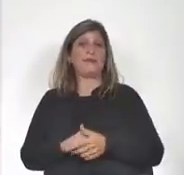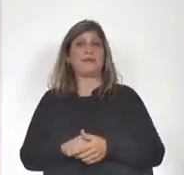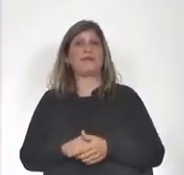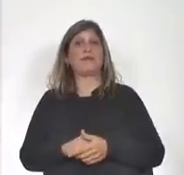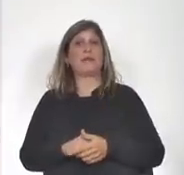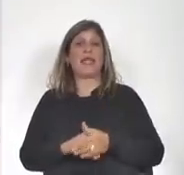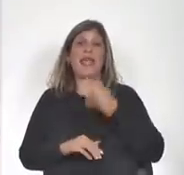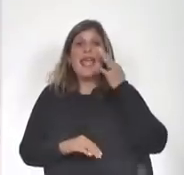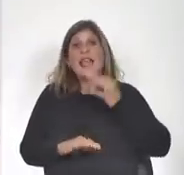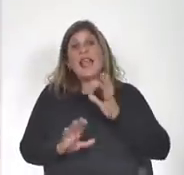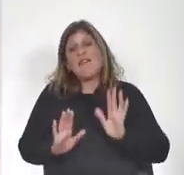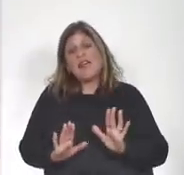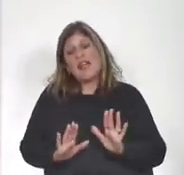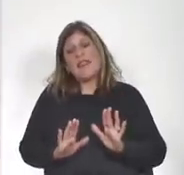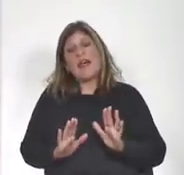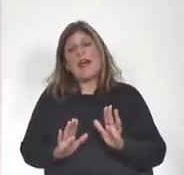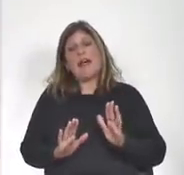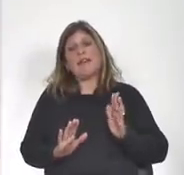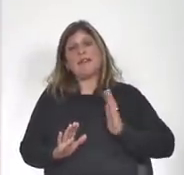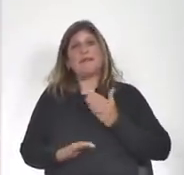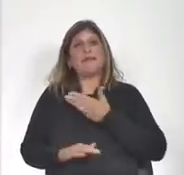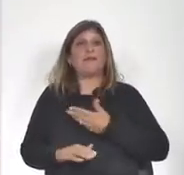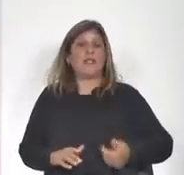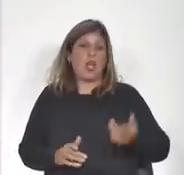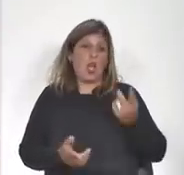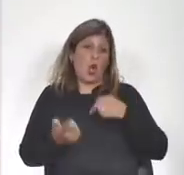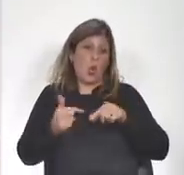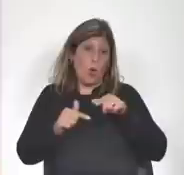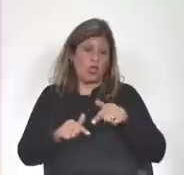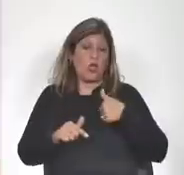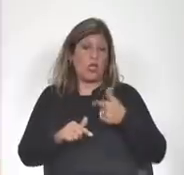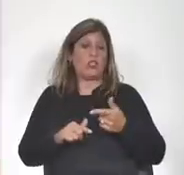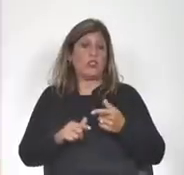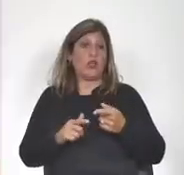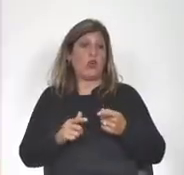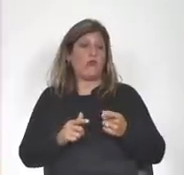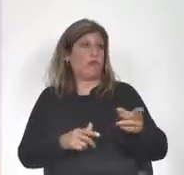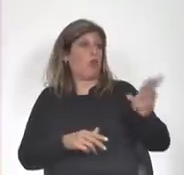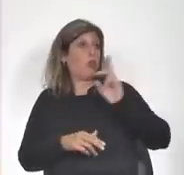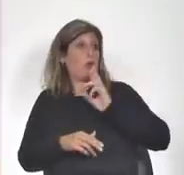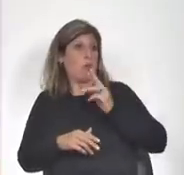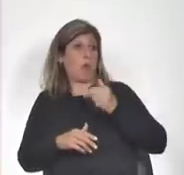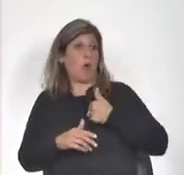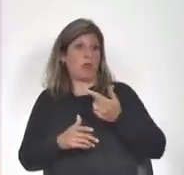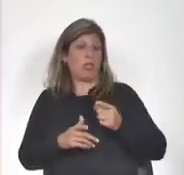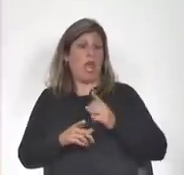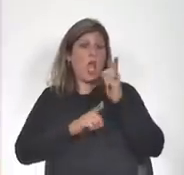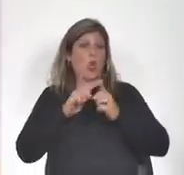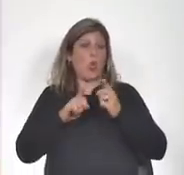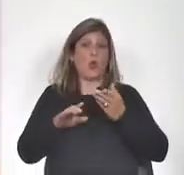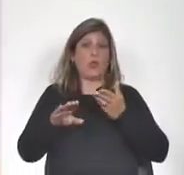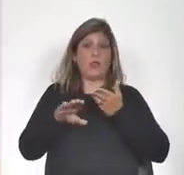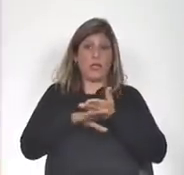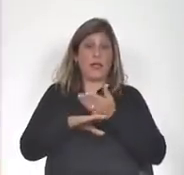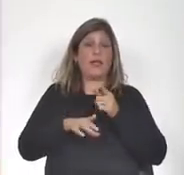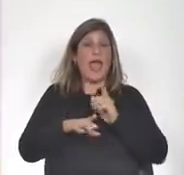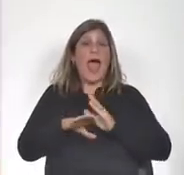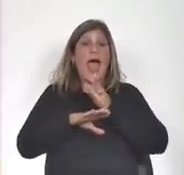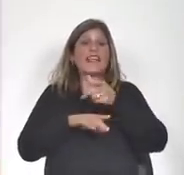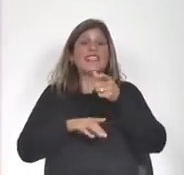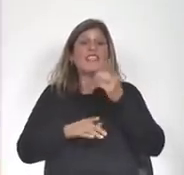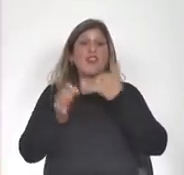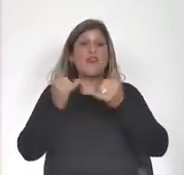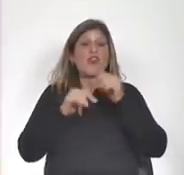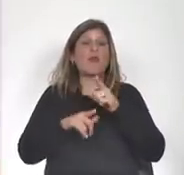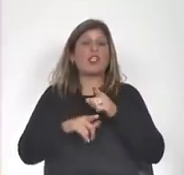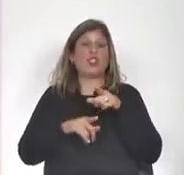y la verdad señora presidenta es que cuando sobre esto recibimos una respuesta a uno de los pedidos al pedido de acceso a la información